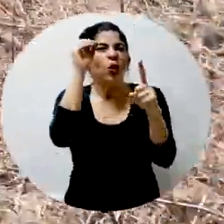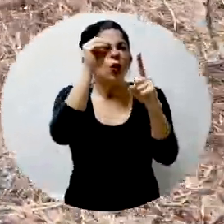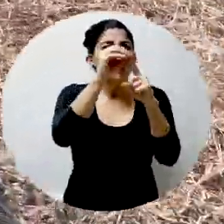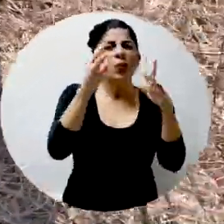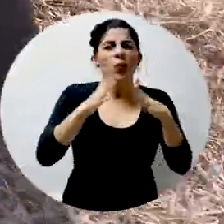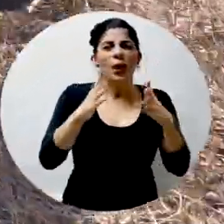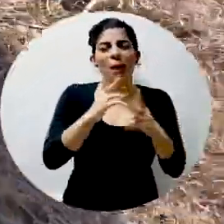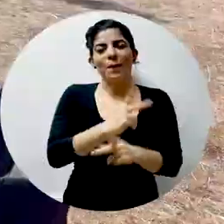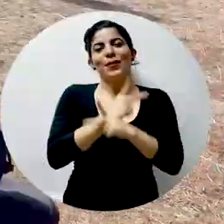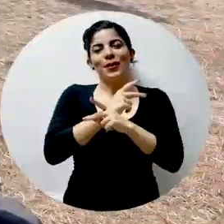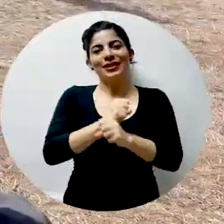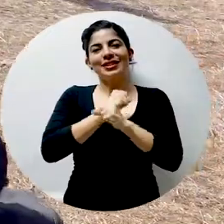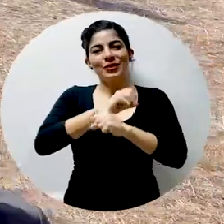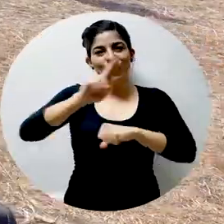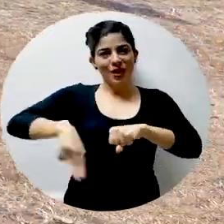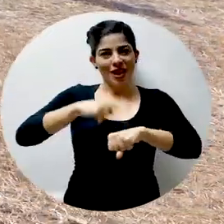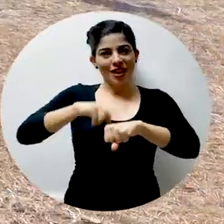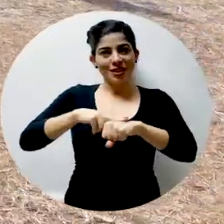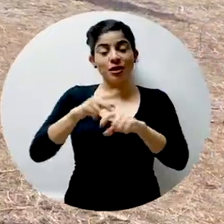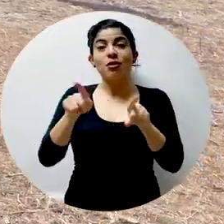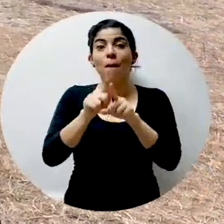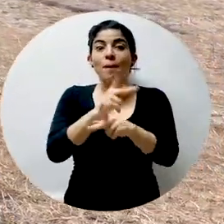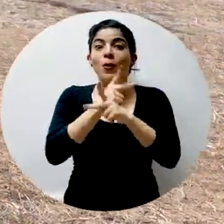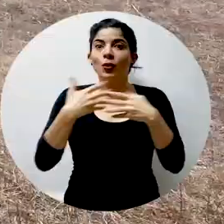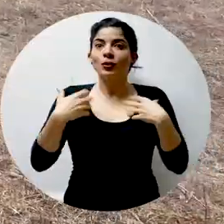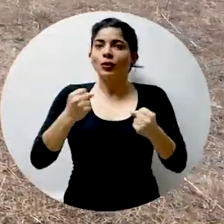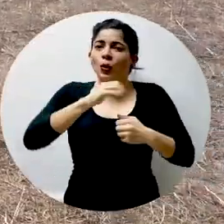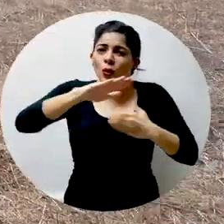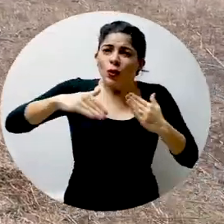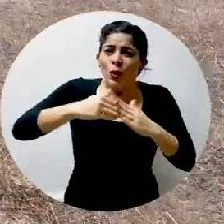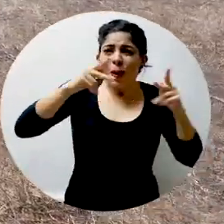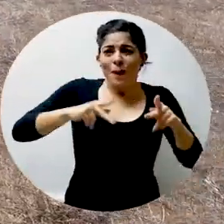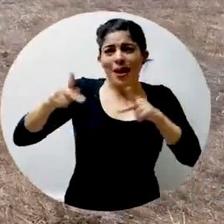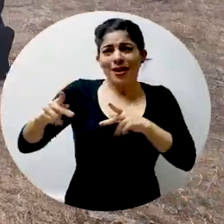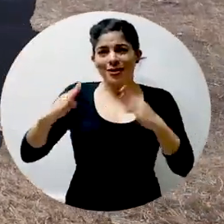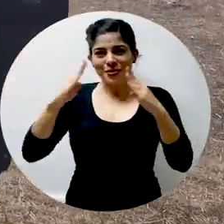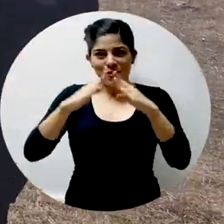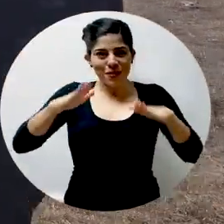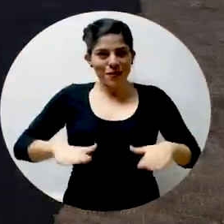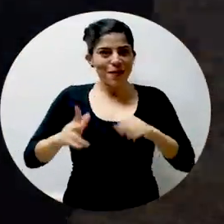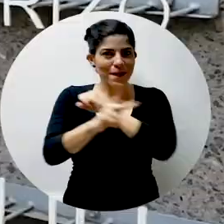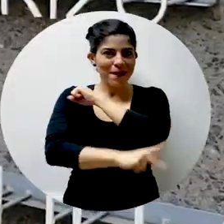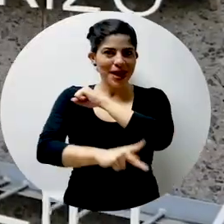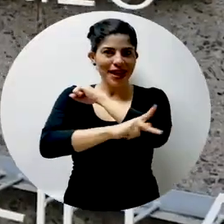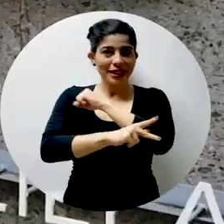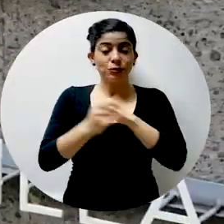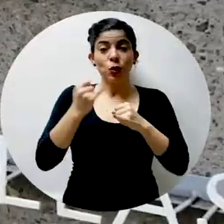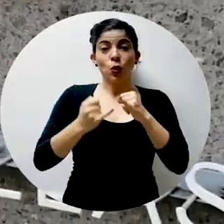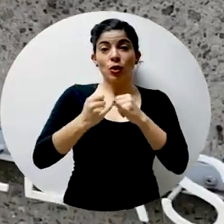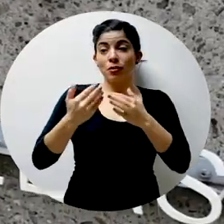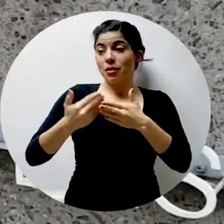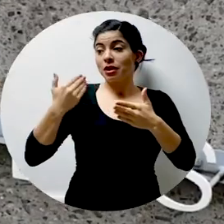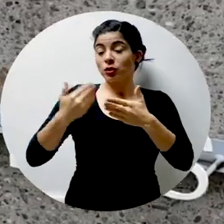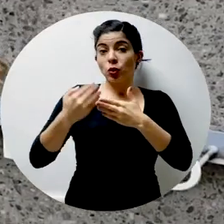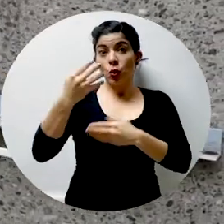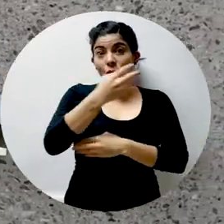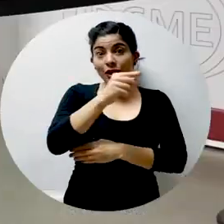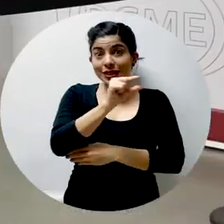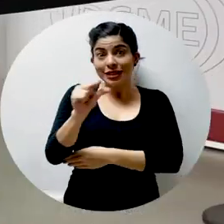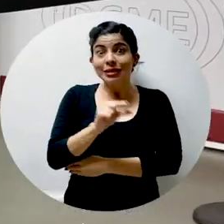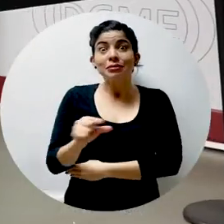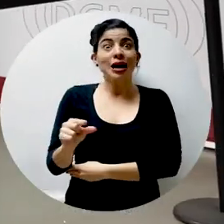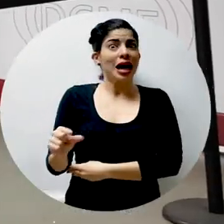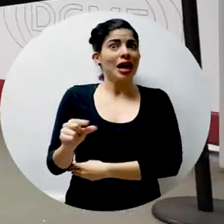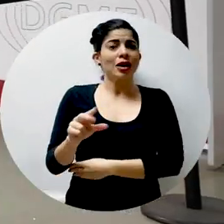con el fin de proteger la seguridad nacional y la salud de todas las personas que habitamos en este país. En las últimas cuatro